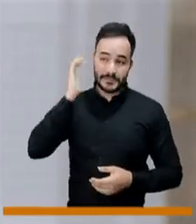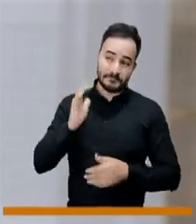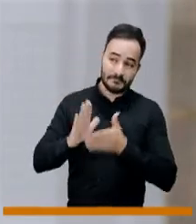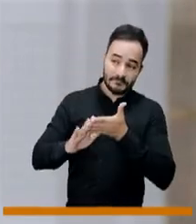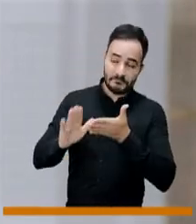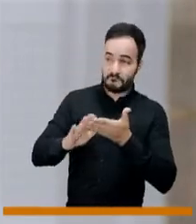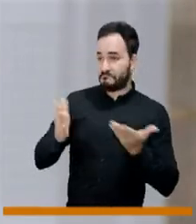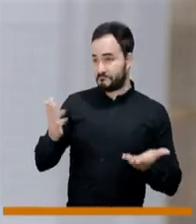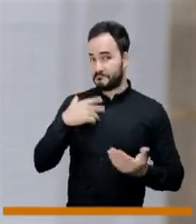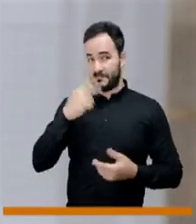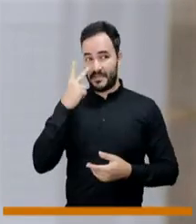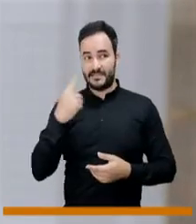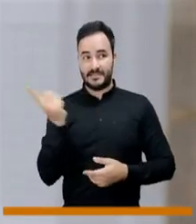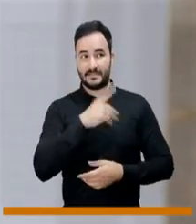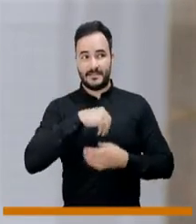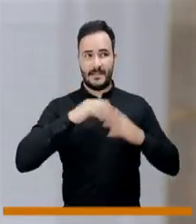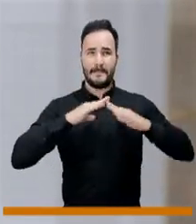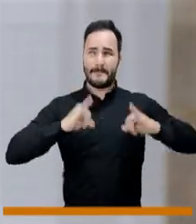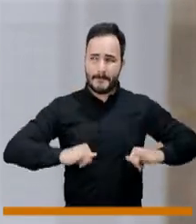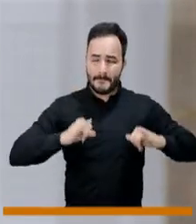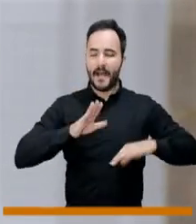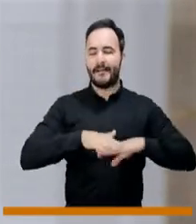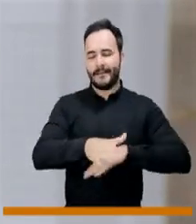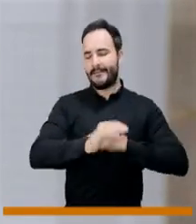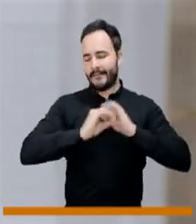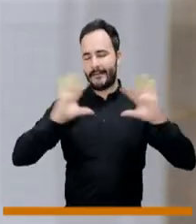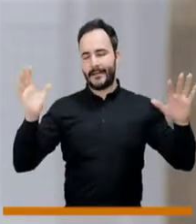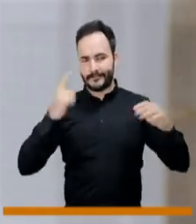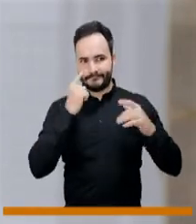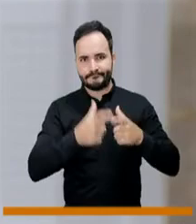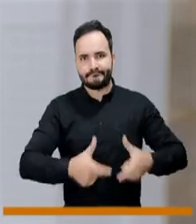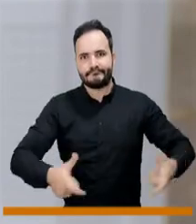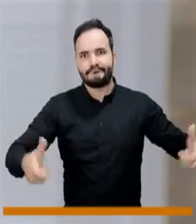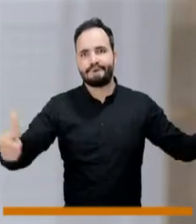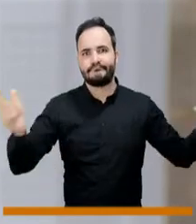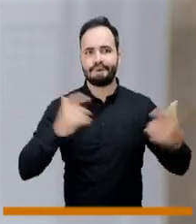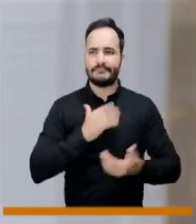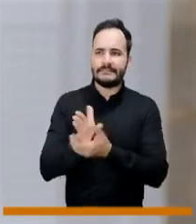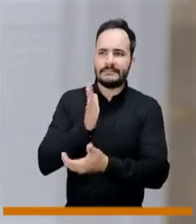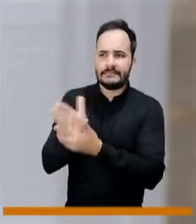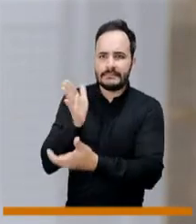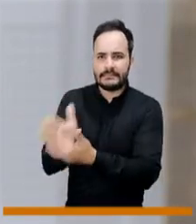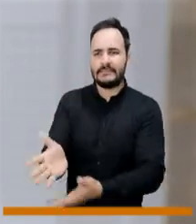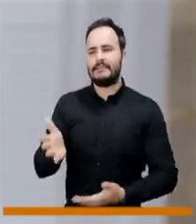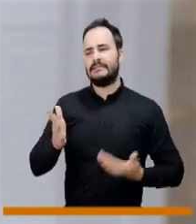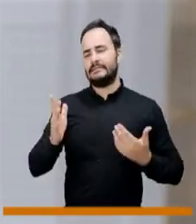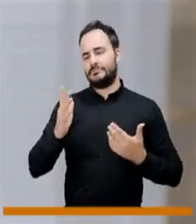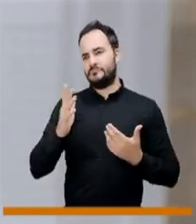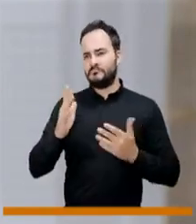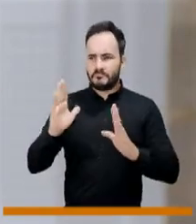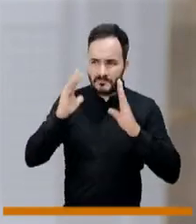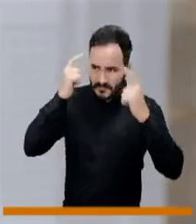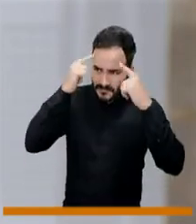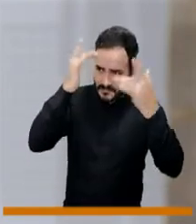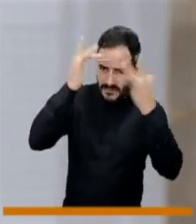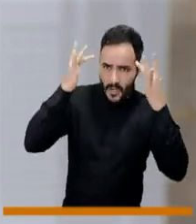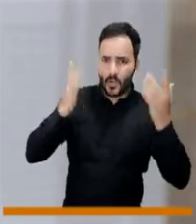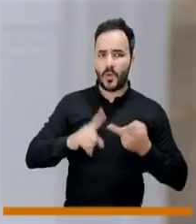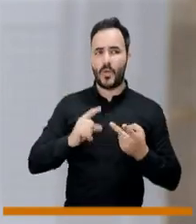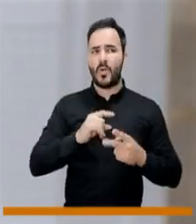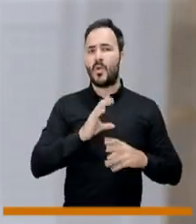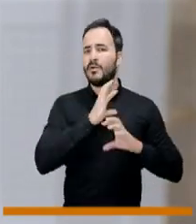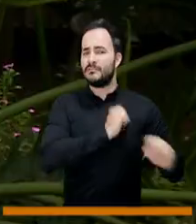nos trajo aumento de consultas relacionadas con consumo de sustancias psicoactivas, mayor consumo de alcohol,